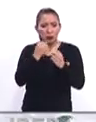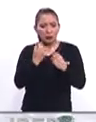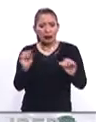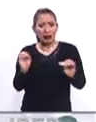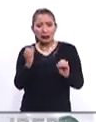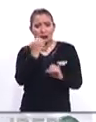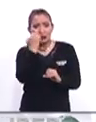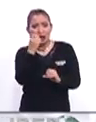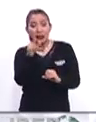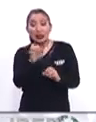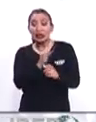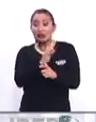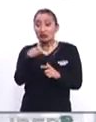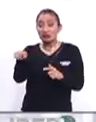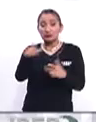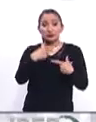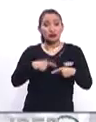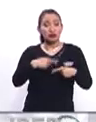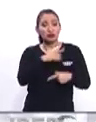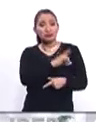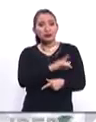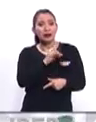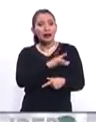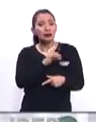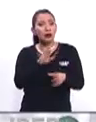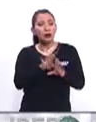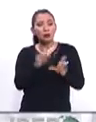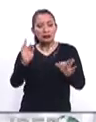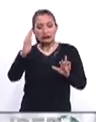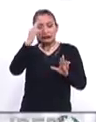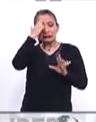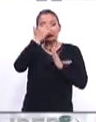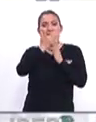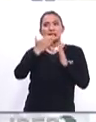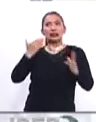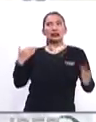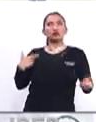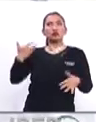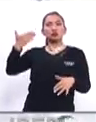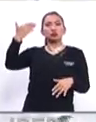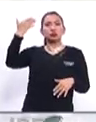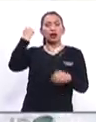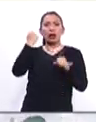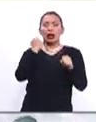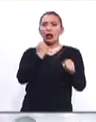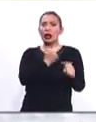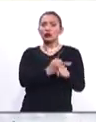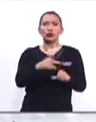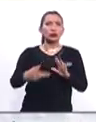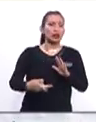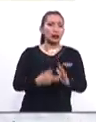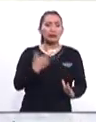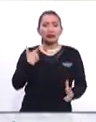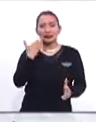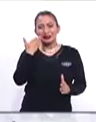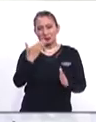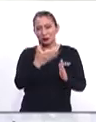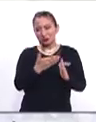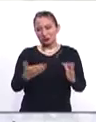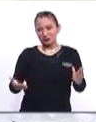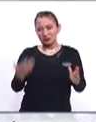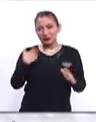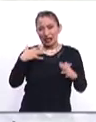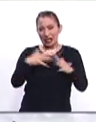el miedo pues se siente como el recuerdo de lo que se vivió hace muchísimos años en las épocas de